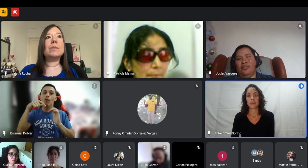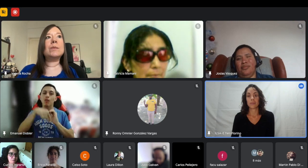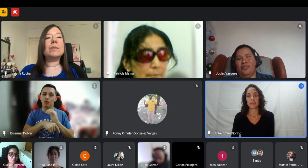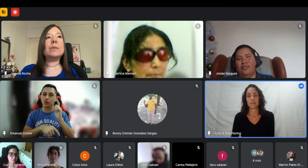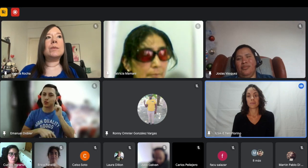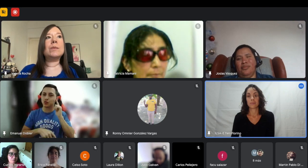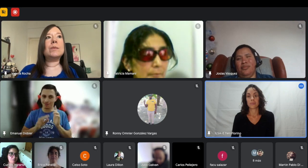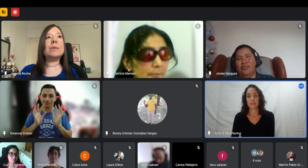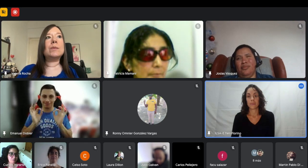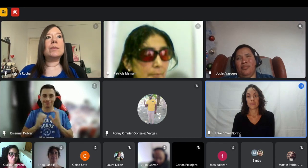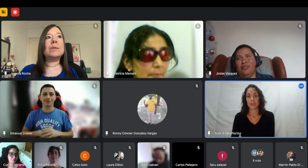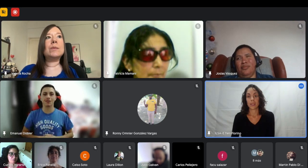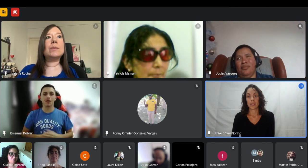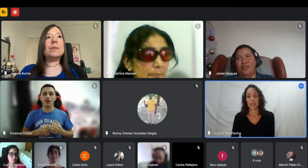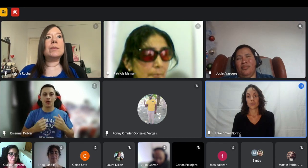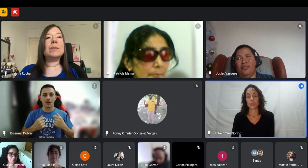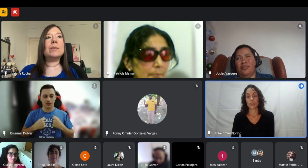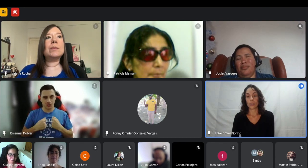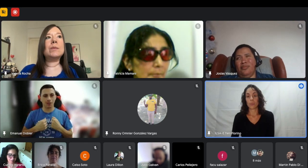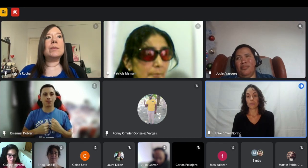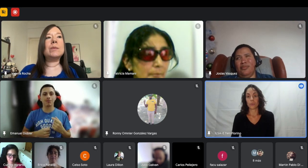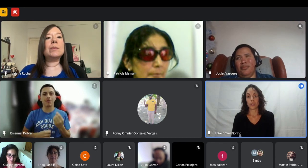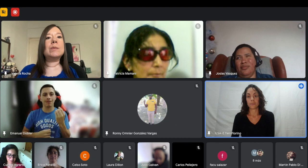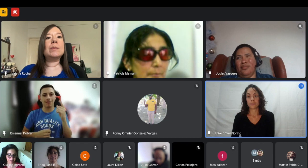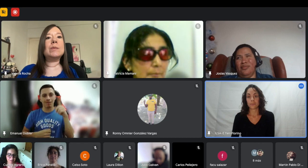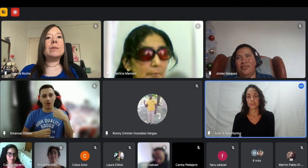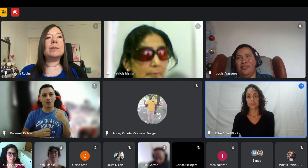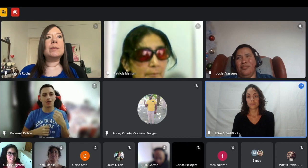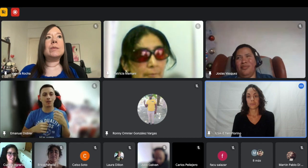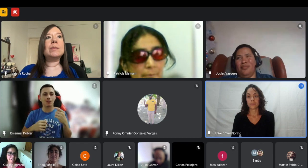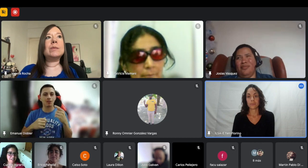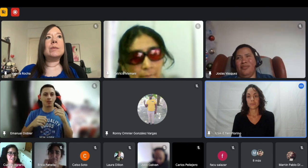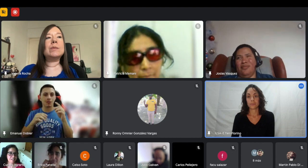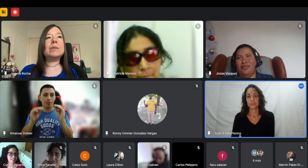auditiva soy sordo profundo